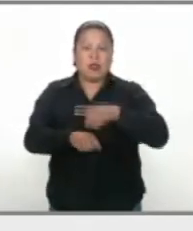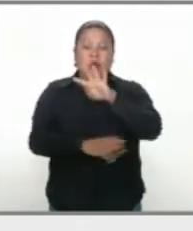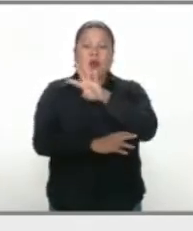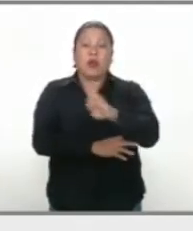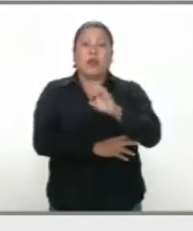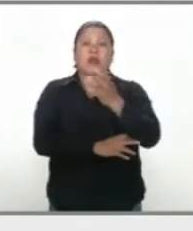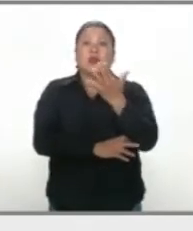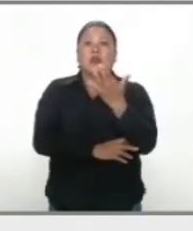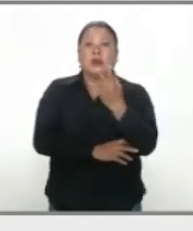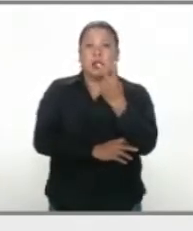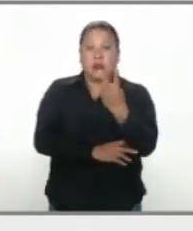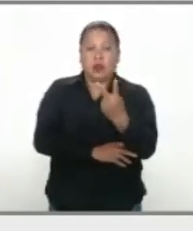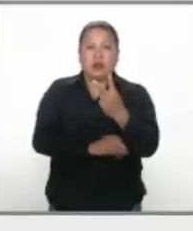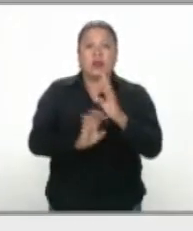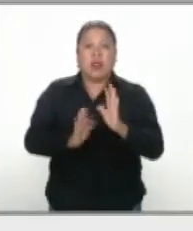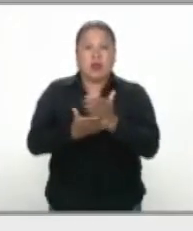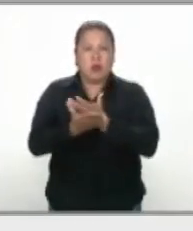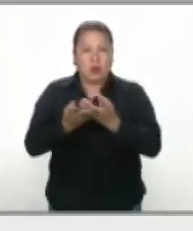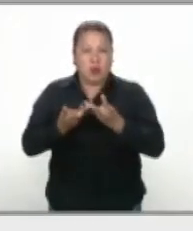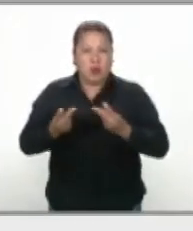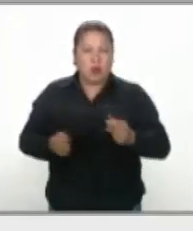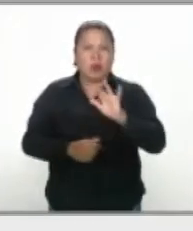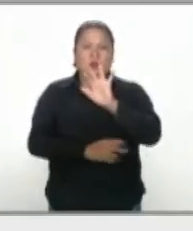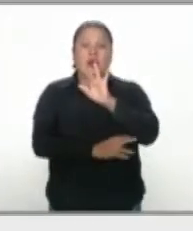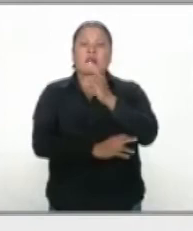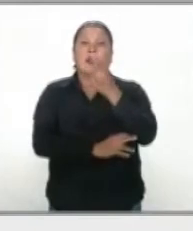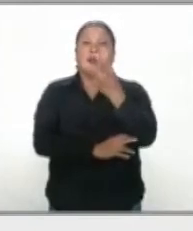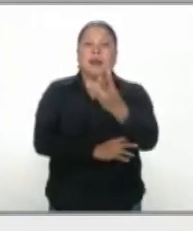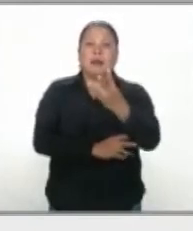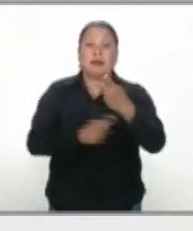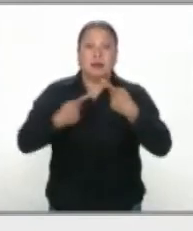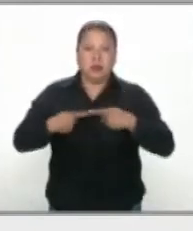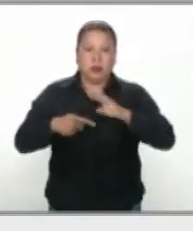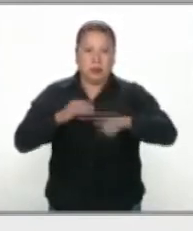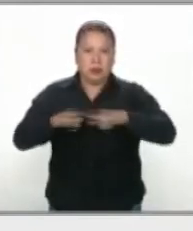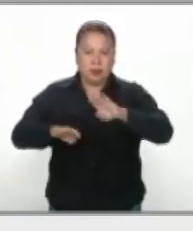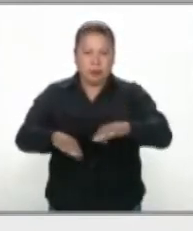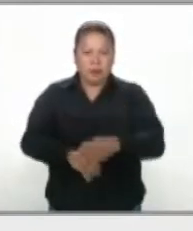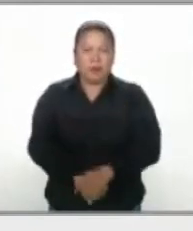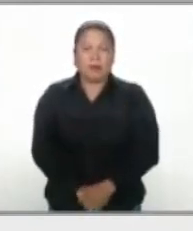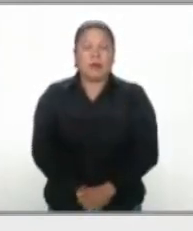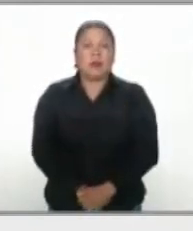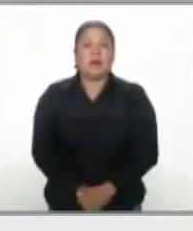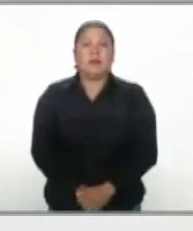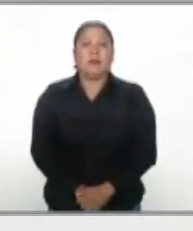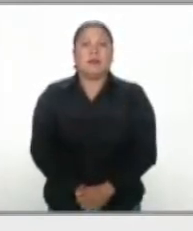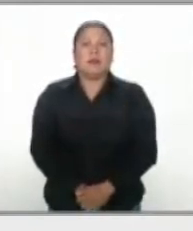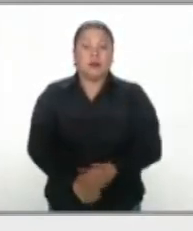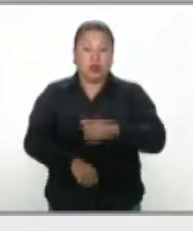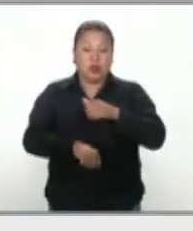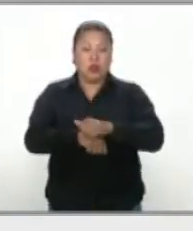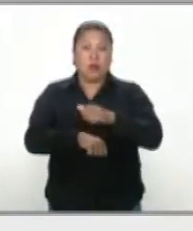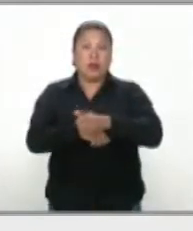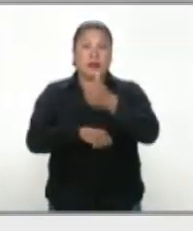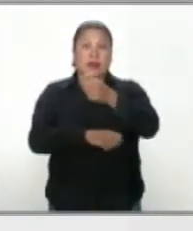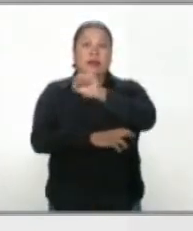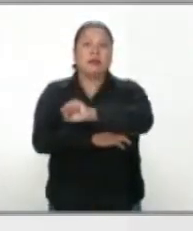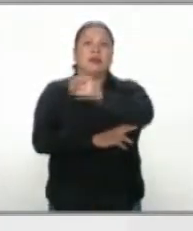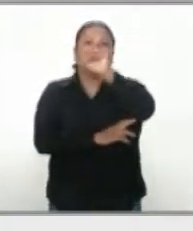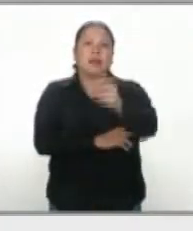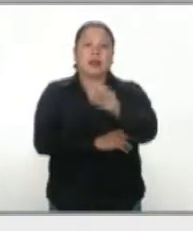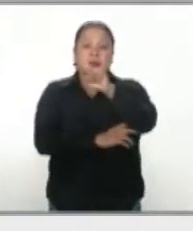452 recuperados y 53 defunciones. Y la jurisdicción sanitaria número 6, Sierra,